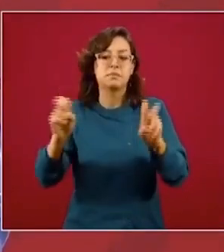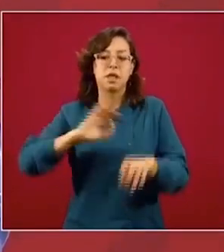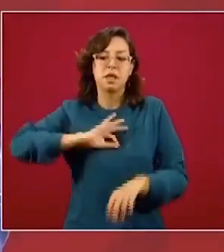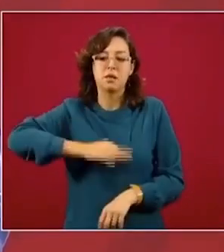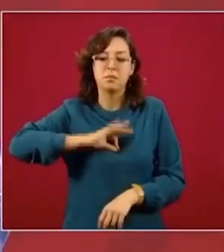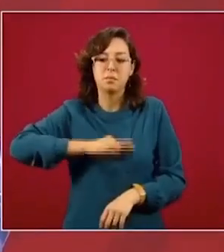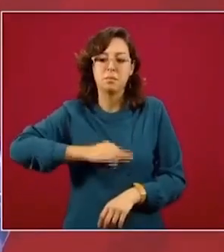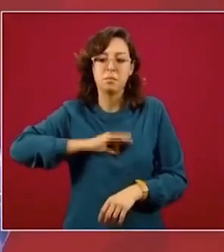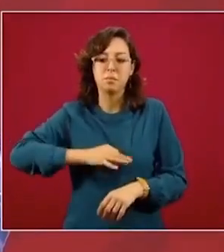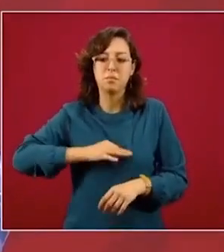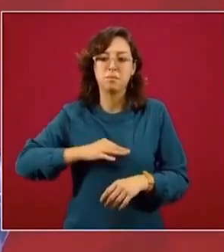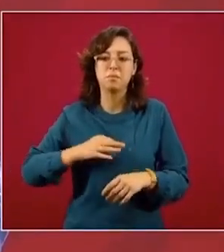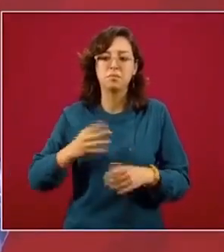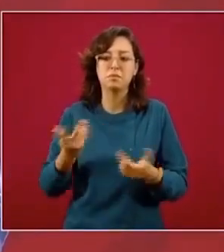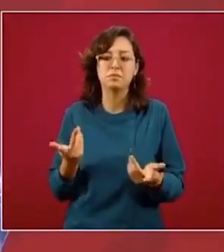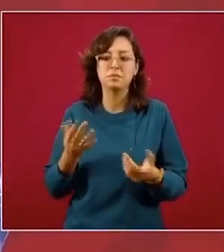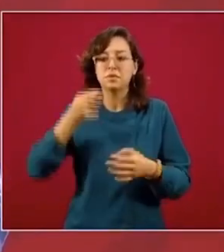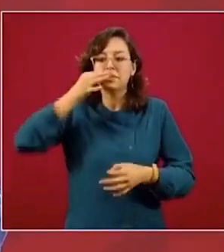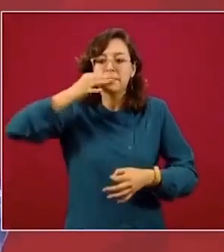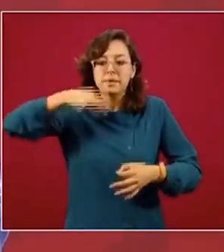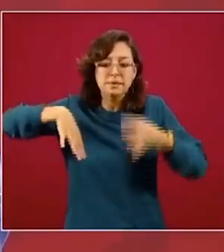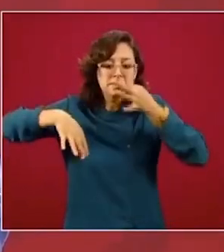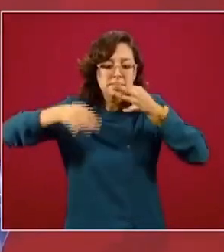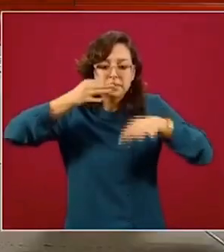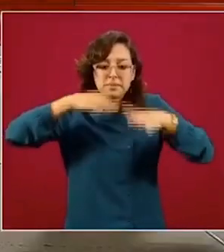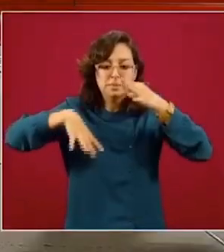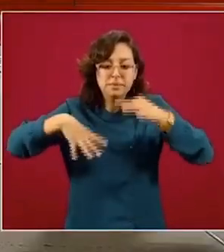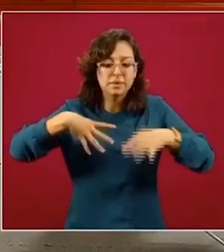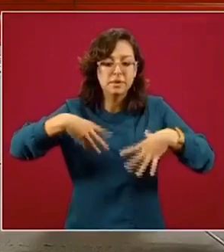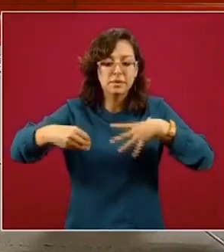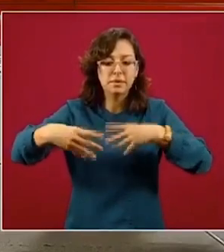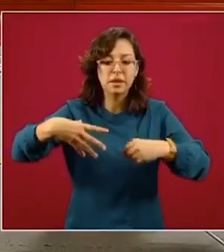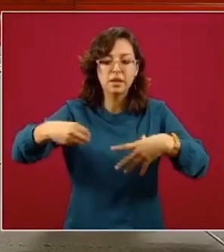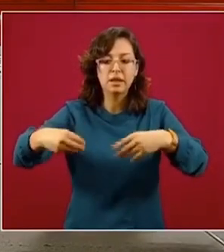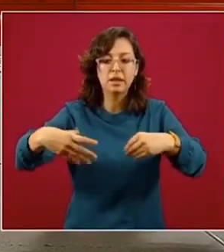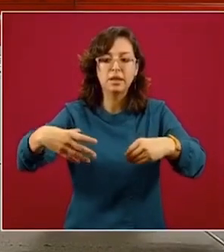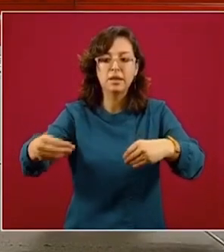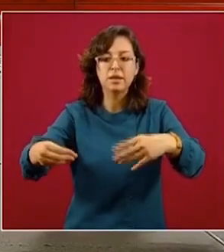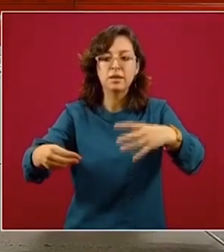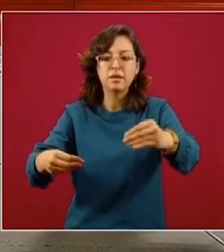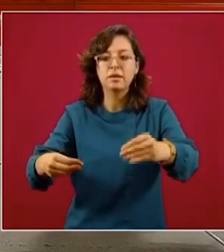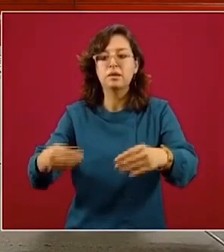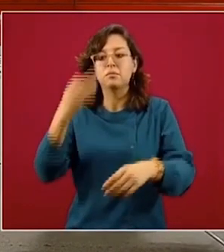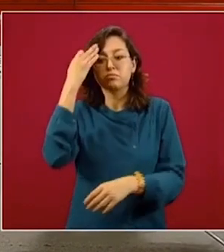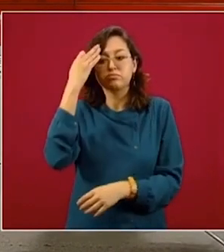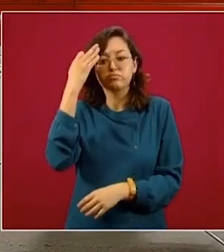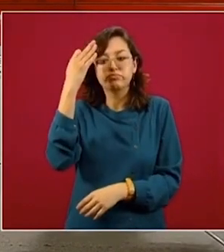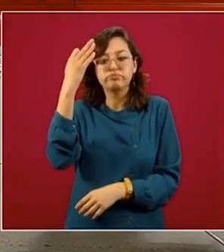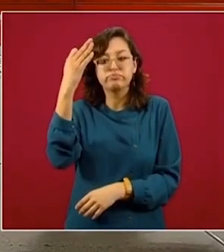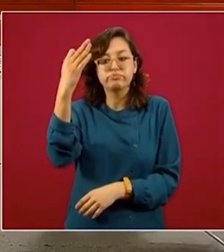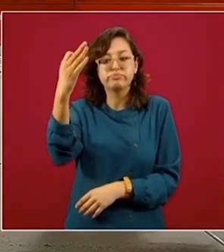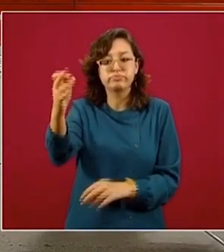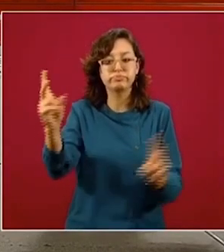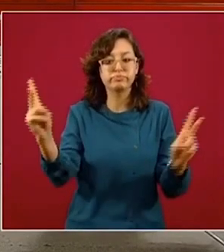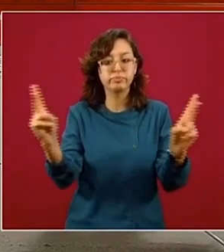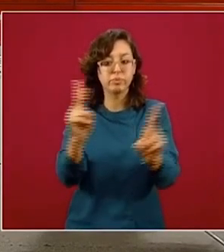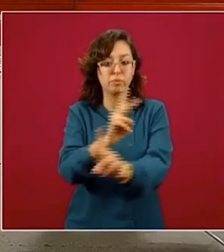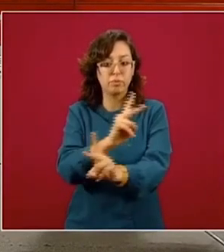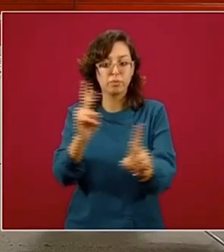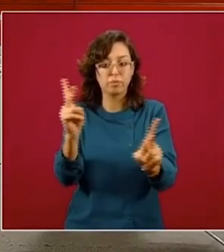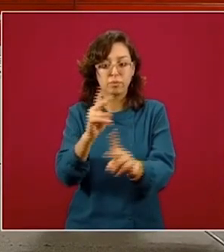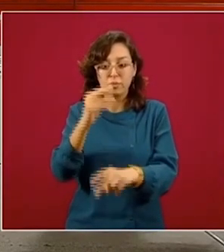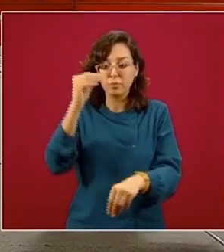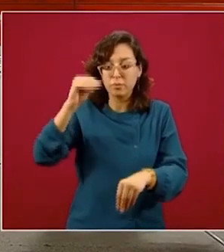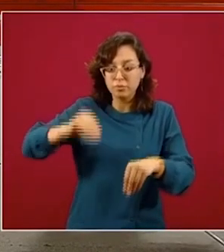en que se transmiten por partículas líquidas de la vía respiratoria, la duración de las partículas